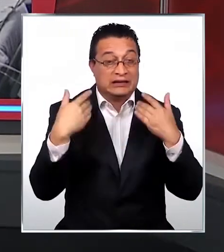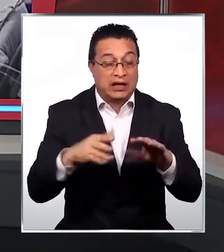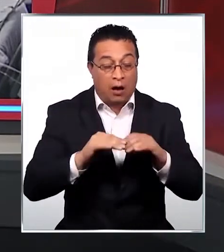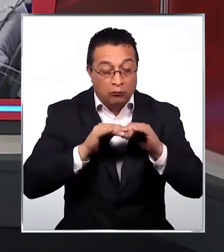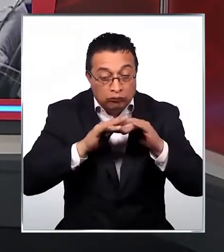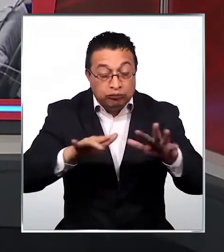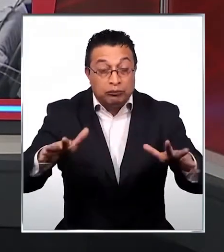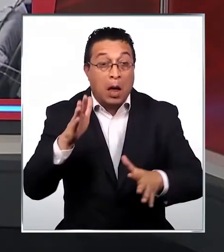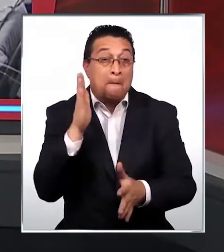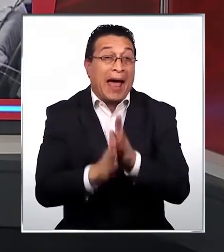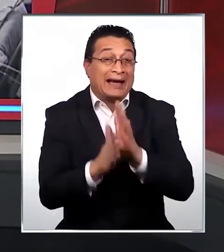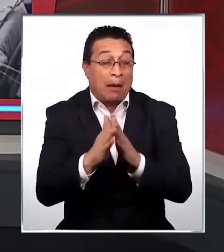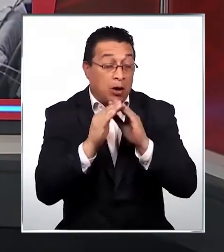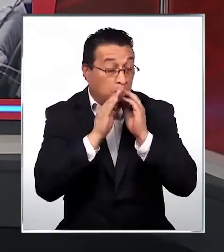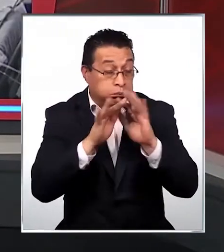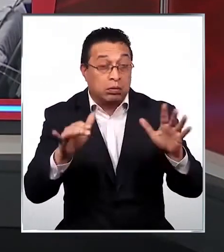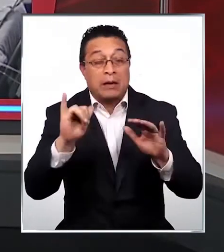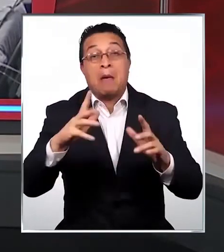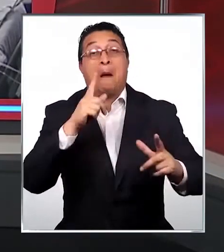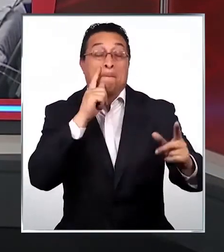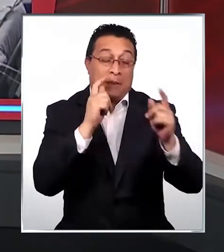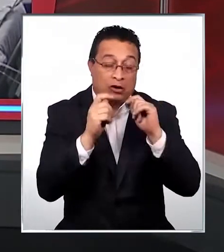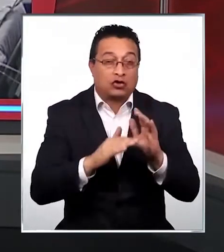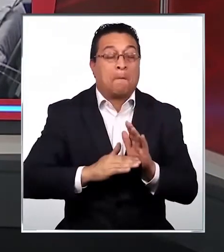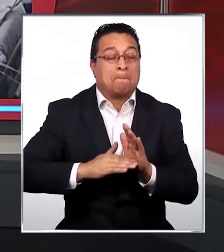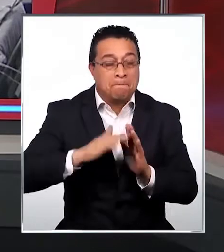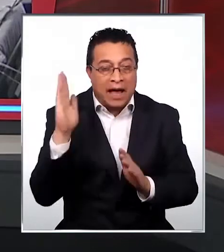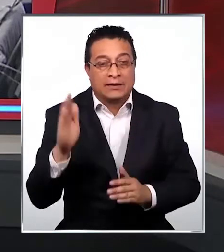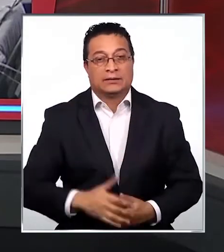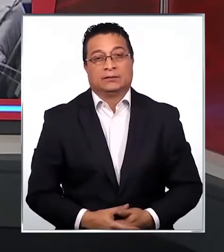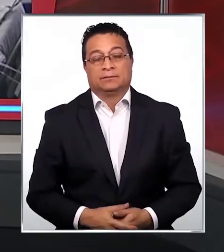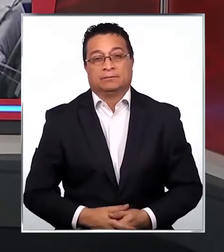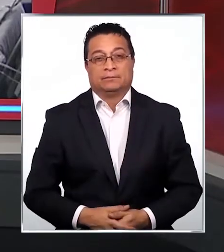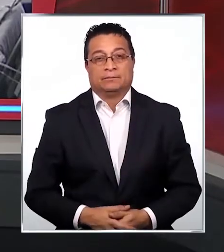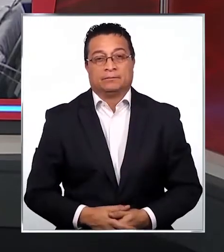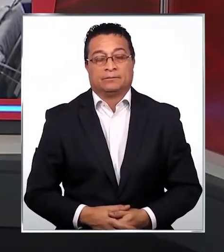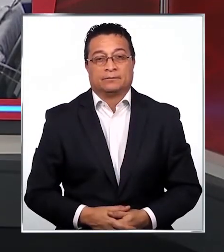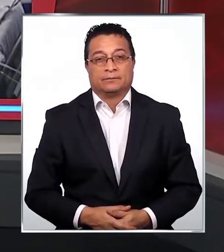peligrosas. Como comenta la epidemióloga Caterina Ferrecho.